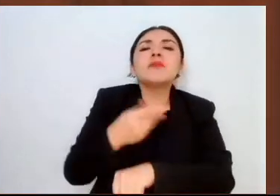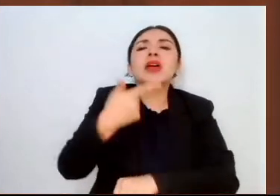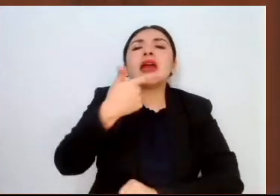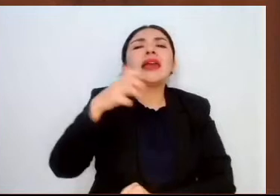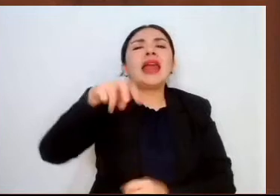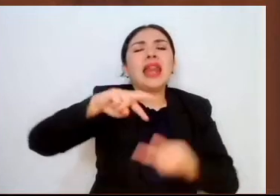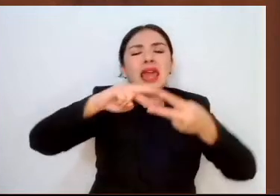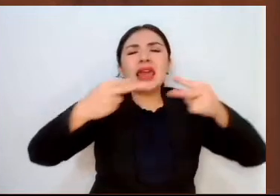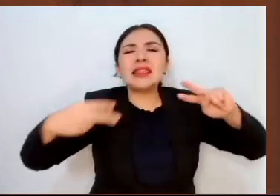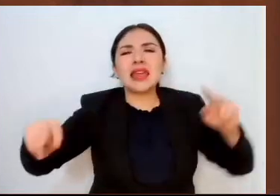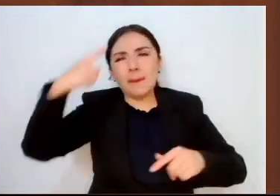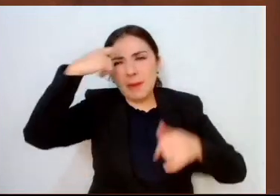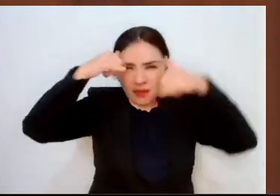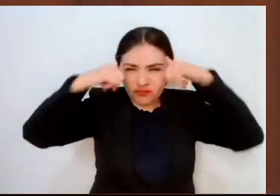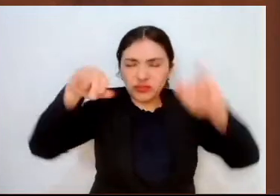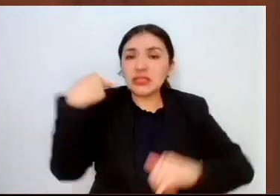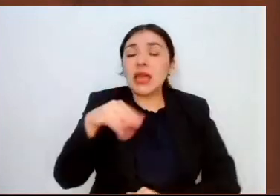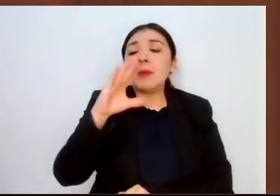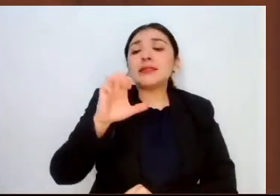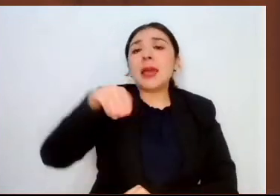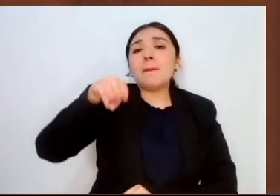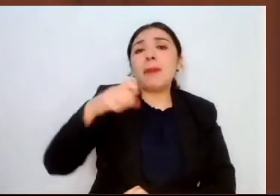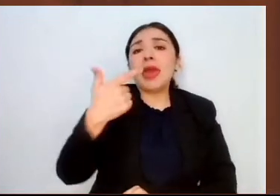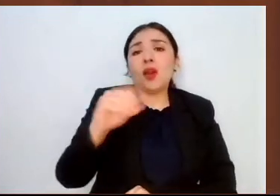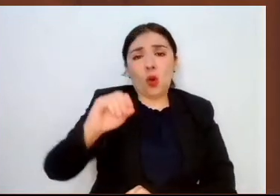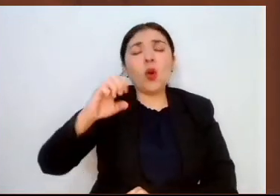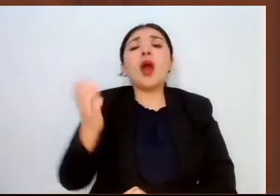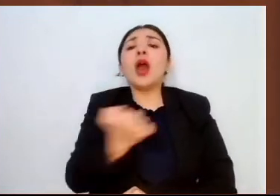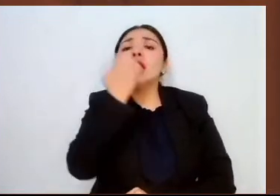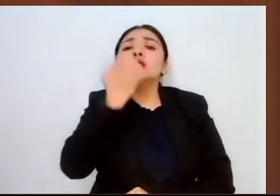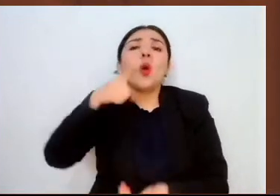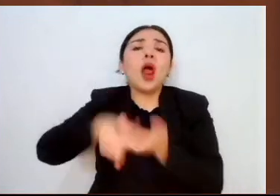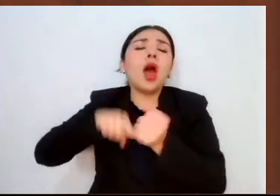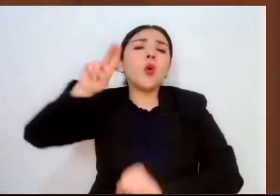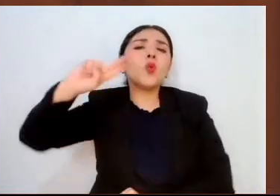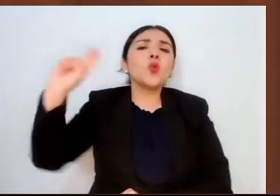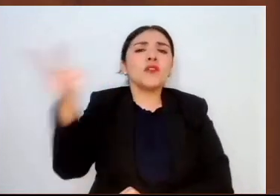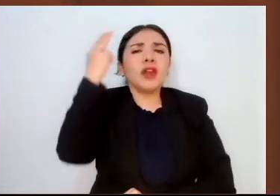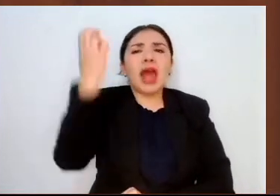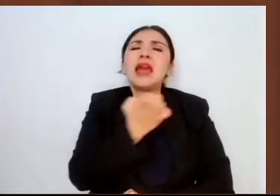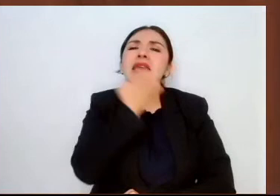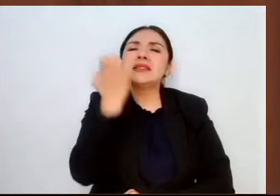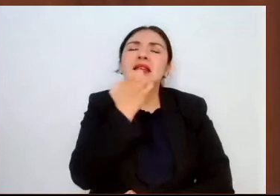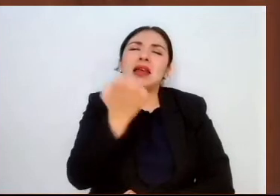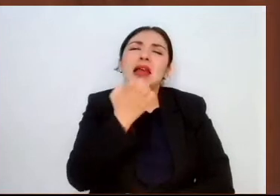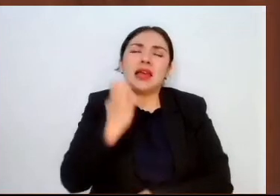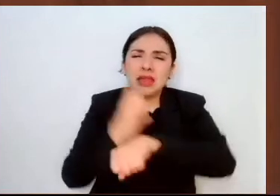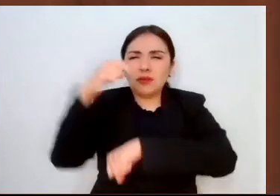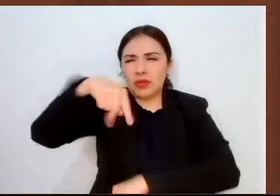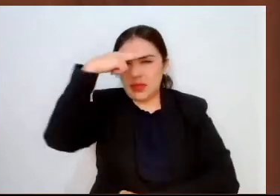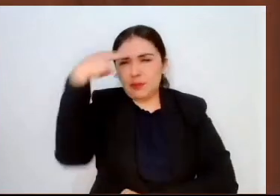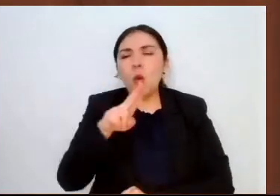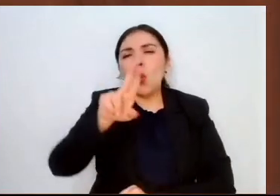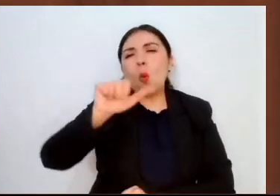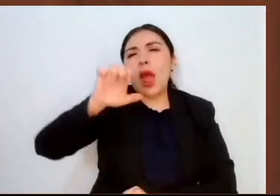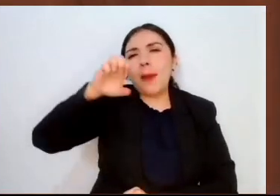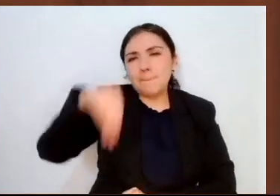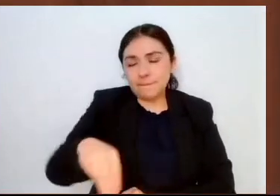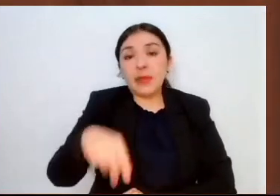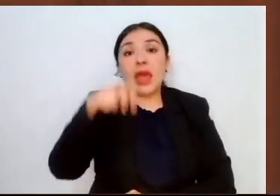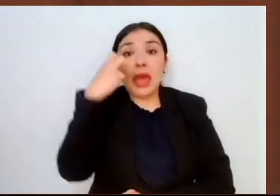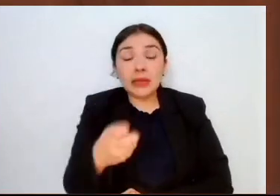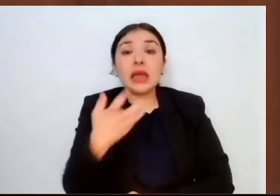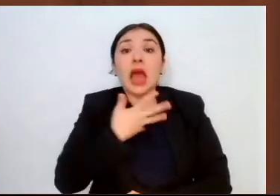Ovino CEMEGO de la Universidad Autónoma del Estado de México, lo que ha permitido aplicar durante cuatro